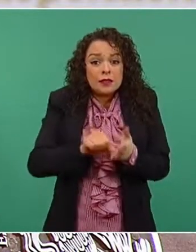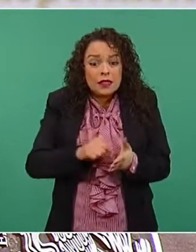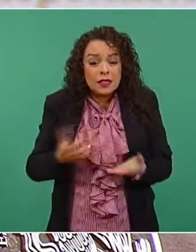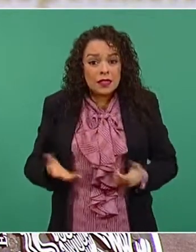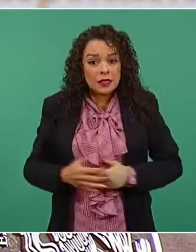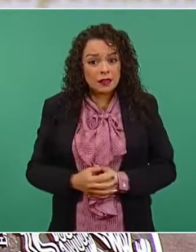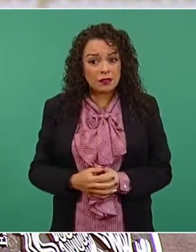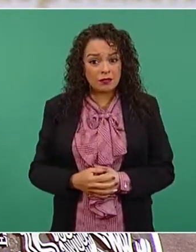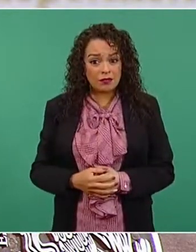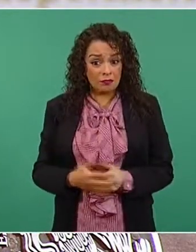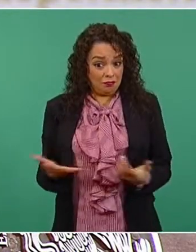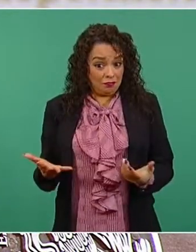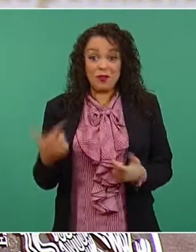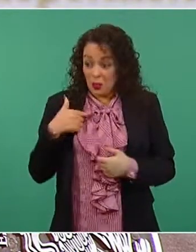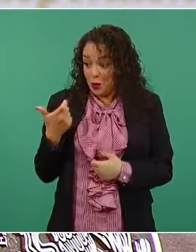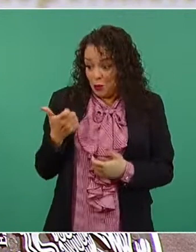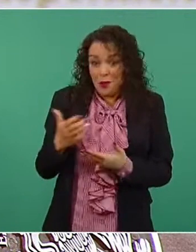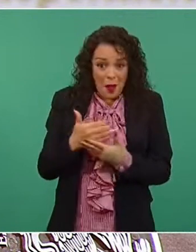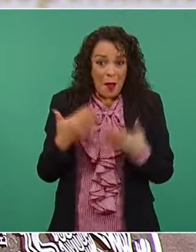Y eso que gano bien.